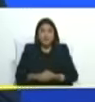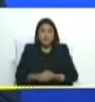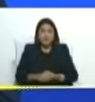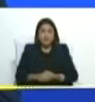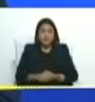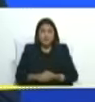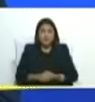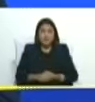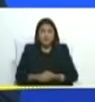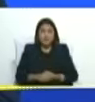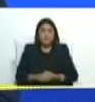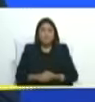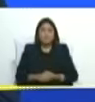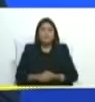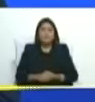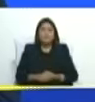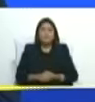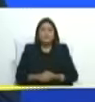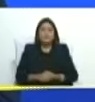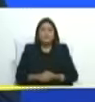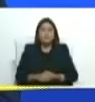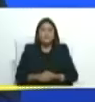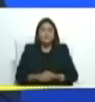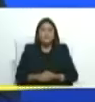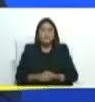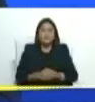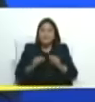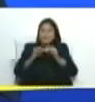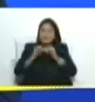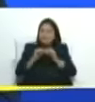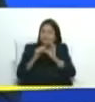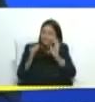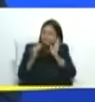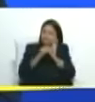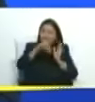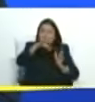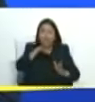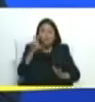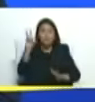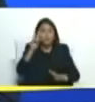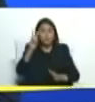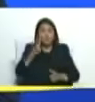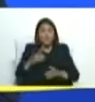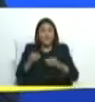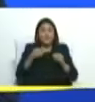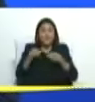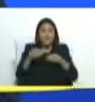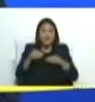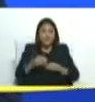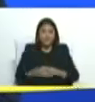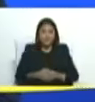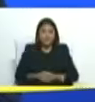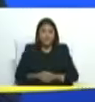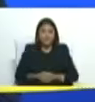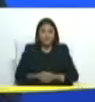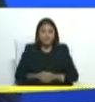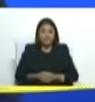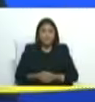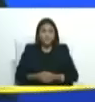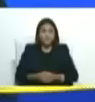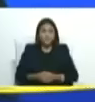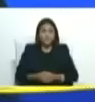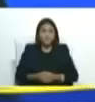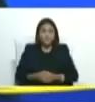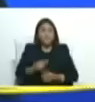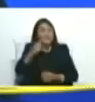Jueves 14 de diciembre quedará escrito en la historia de la diplomacia bolivariana de paz como un día